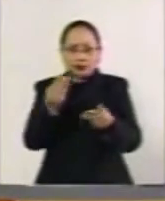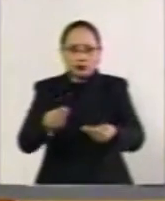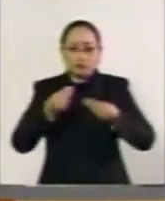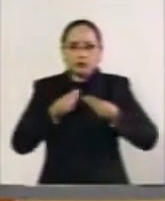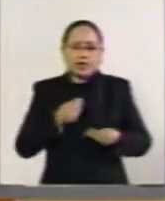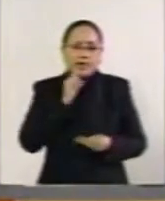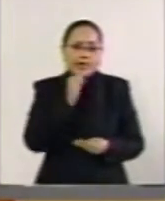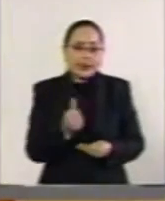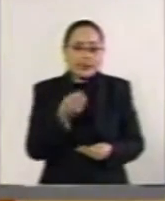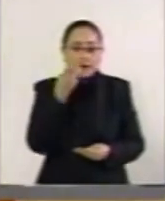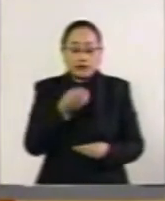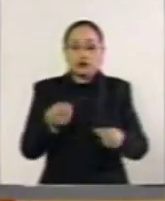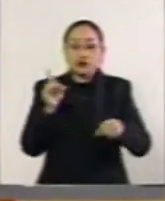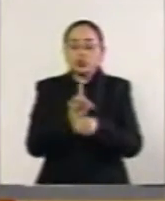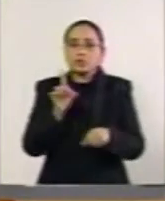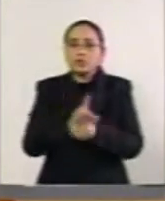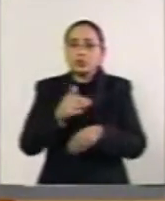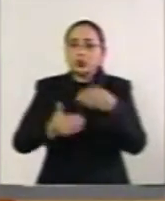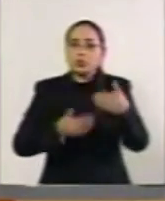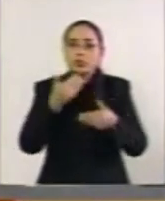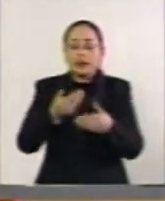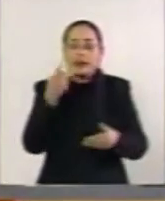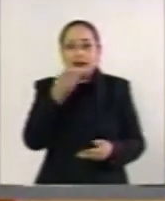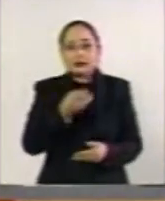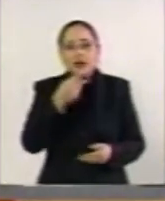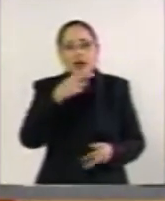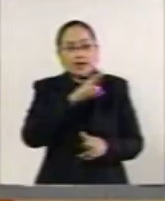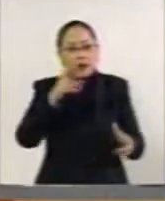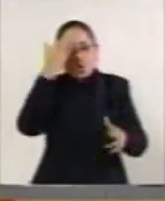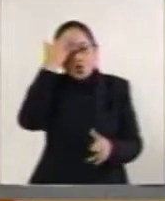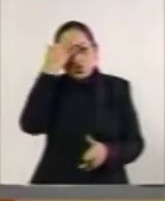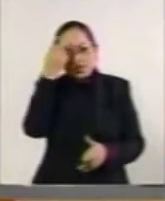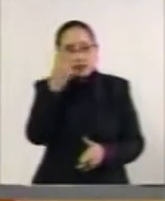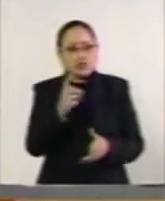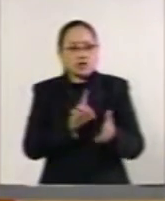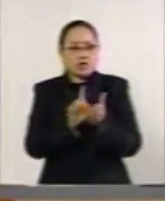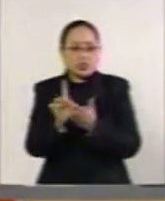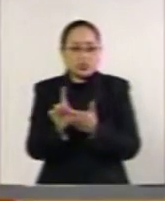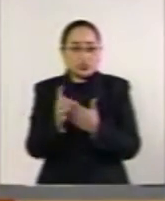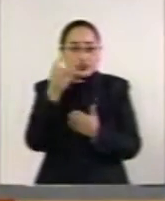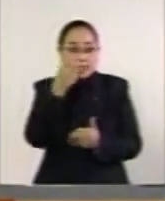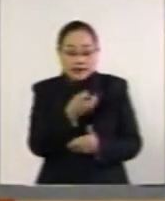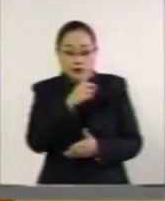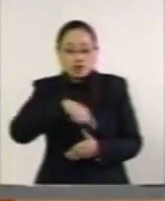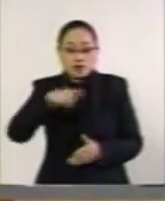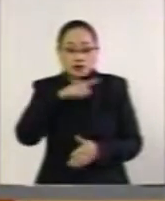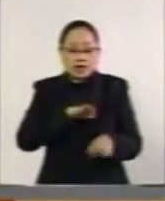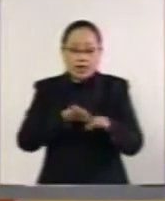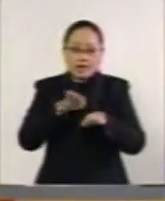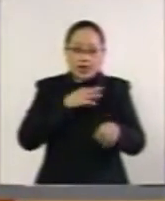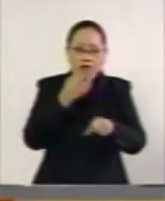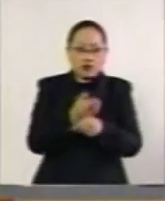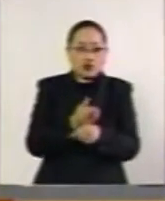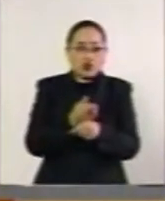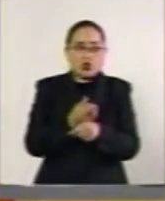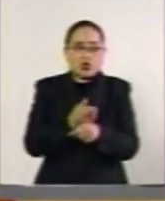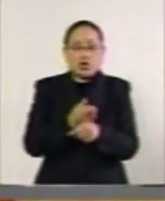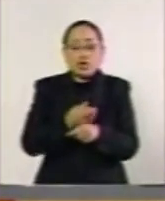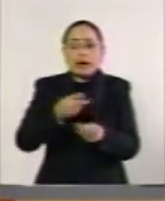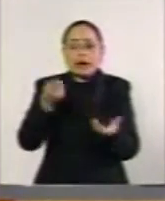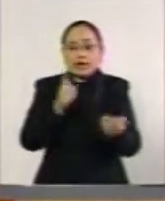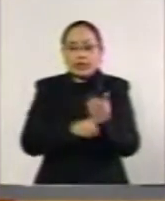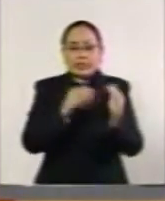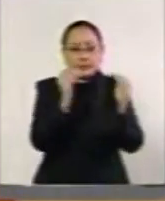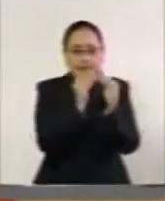enfrentan todos los días quienes se están pugnando porque se reconozcan estos derechos de las y los trabajadores del hogar.